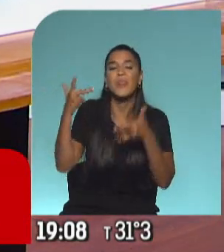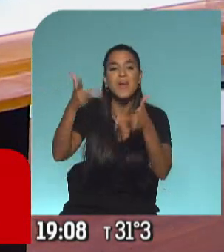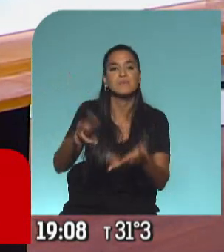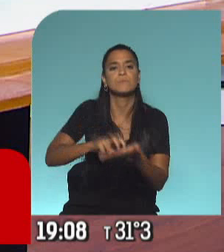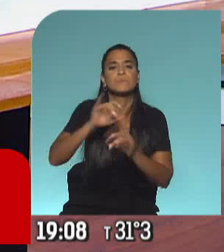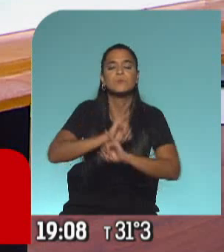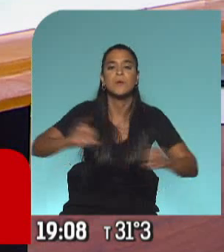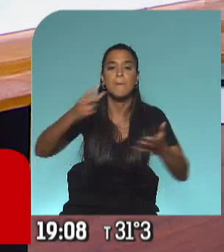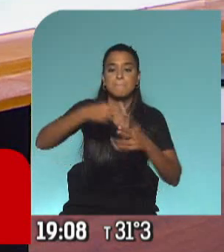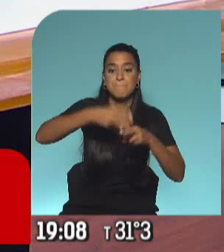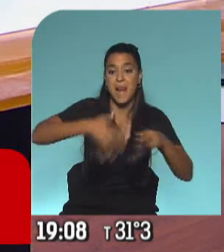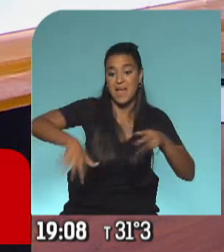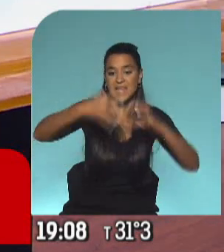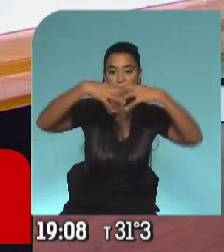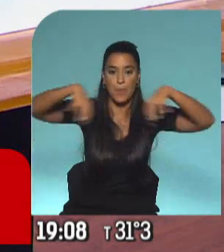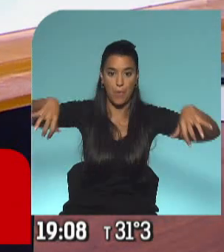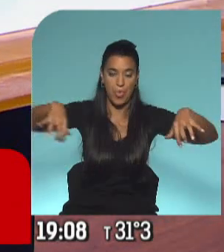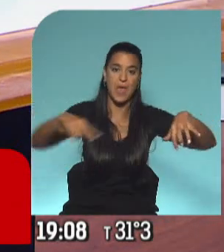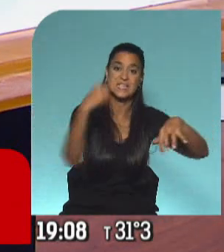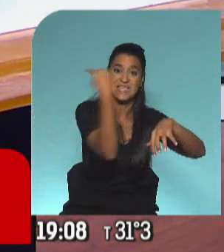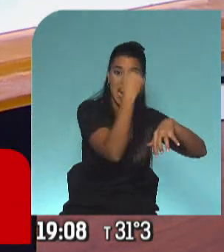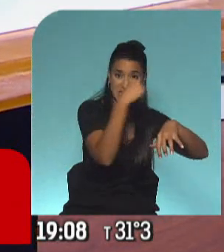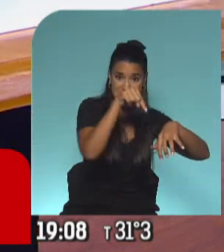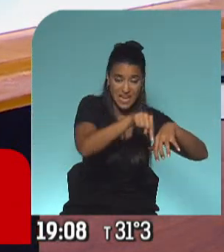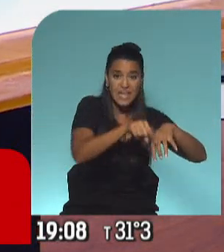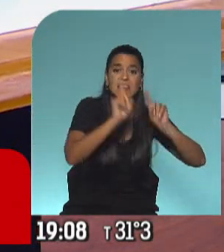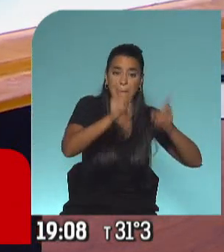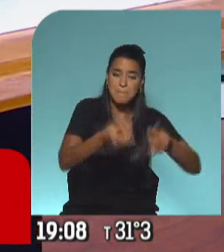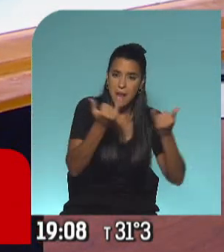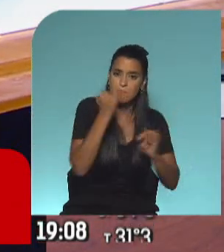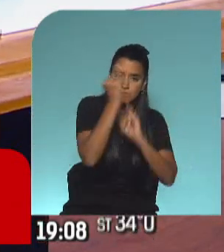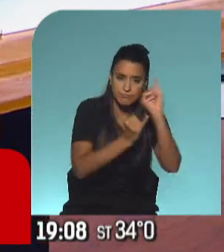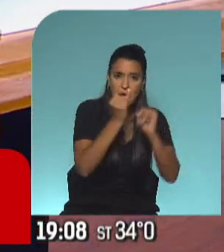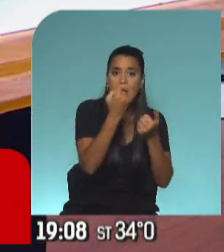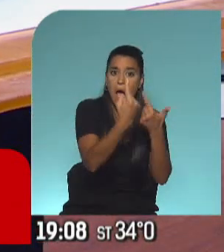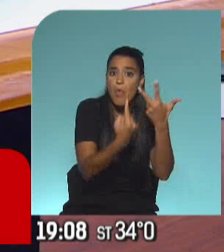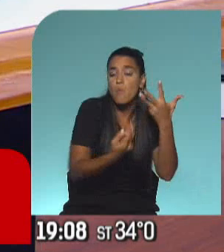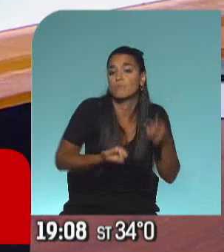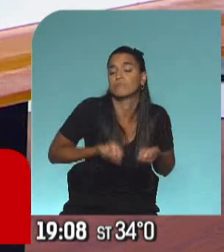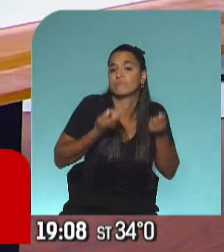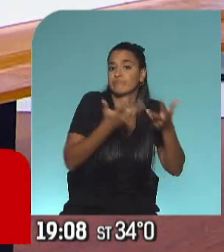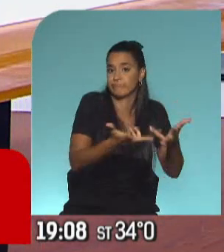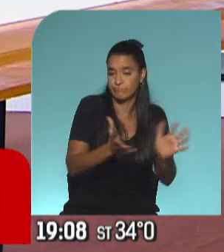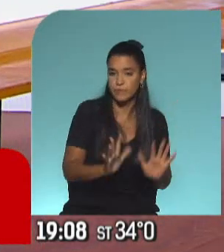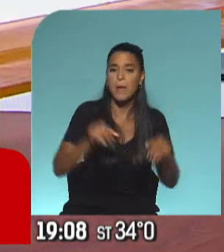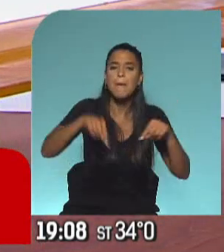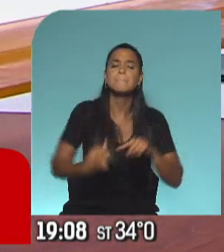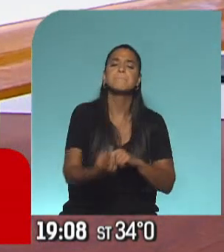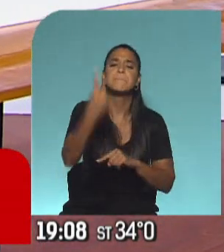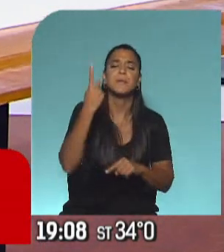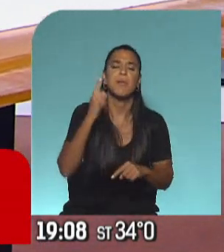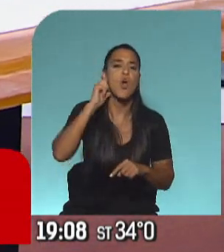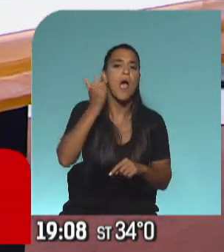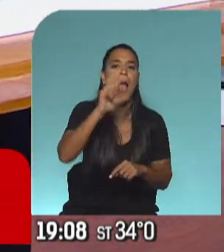está dividida la plaza, claramente. Del sector celeste también hay testimonios y cada uno se expresa. Vamos a tocar primero con Gabriel